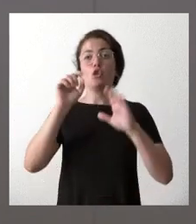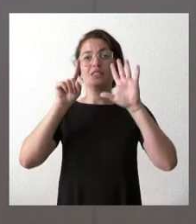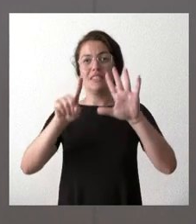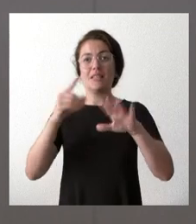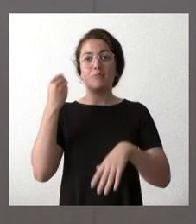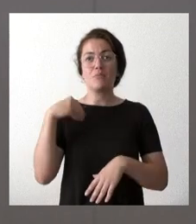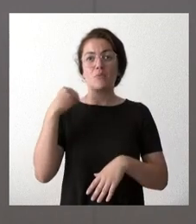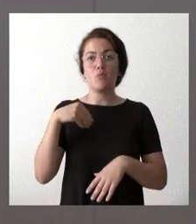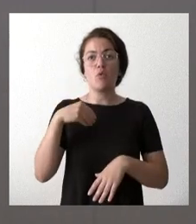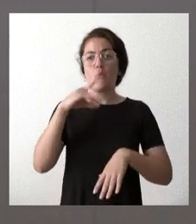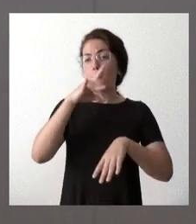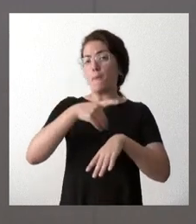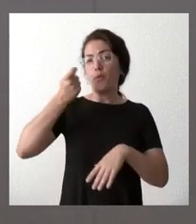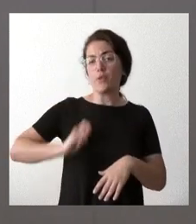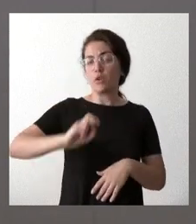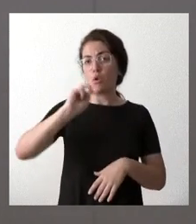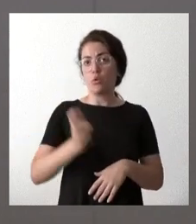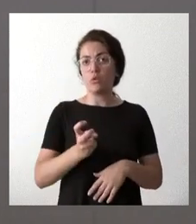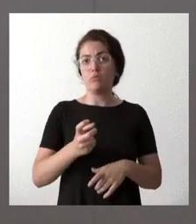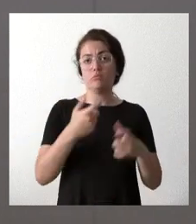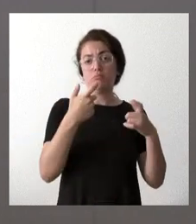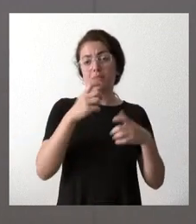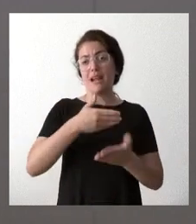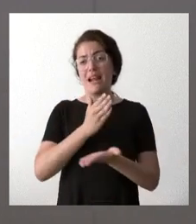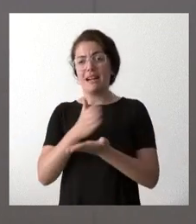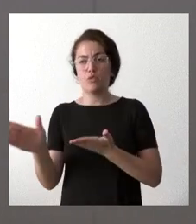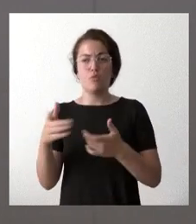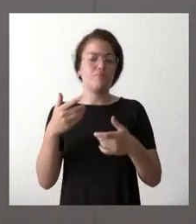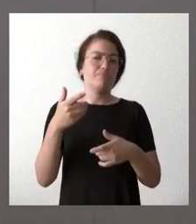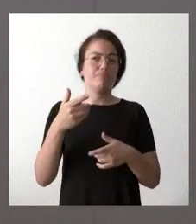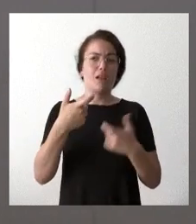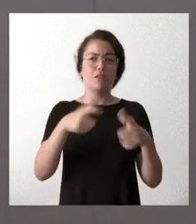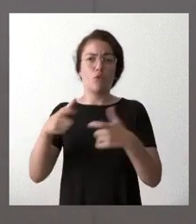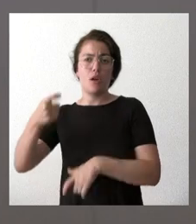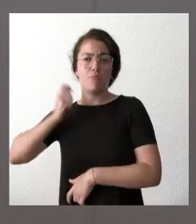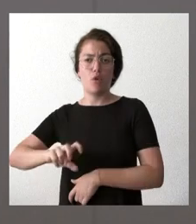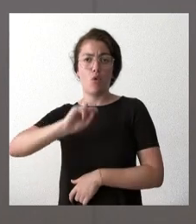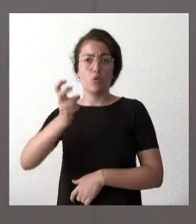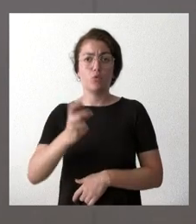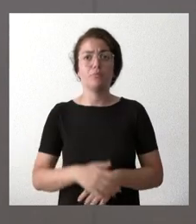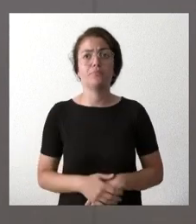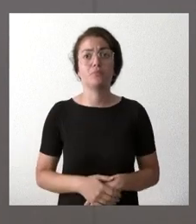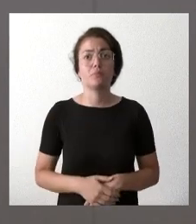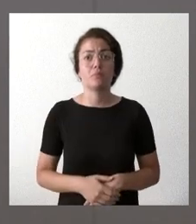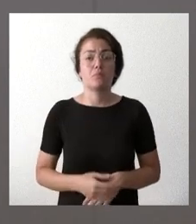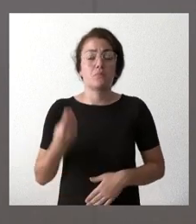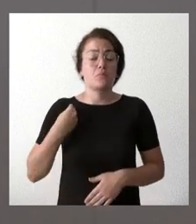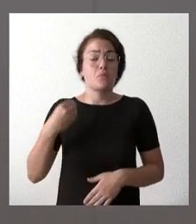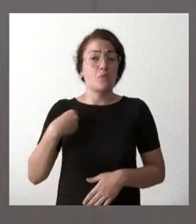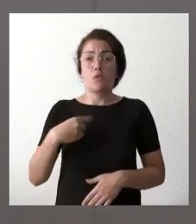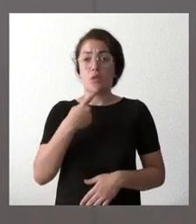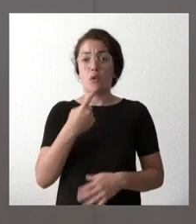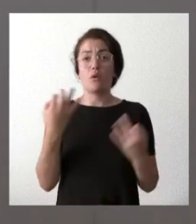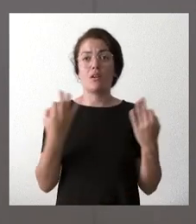resto son otras categorías de personal sanitario la información que les tengo que ofrecer y de ese punto de vista como les digo todavía